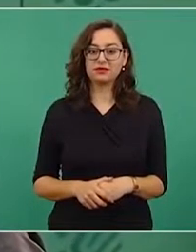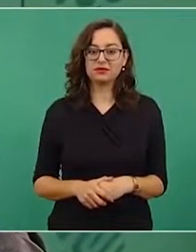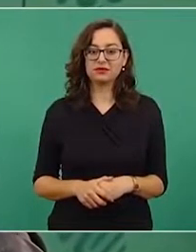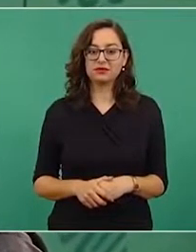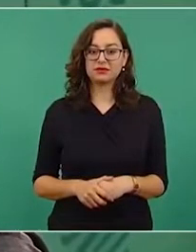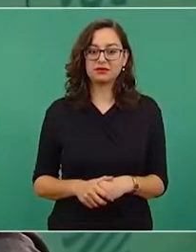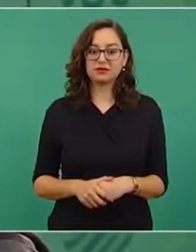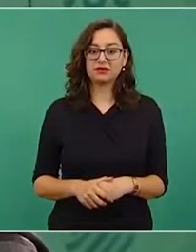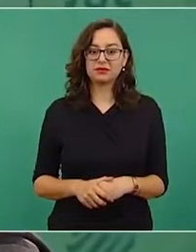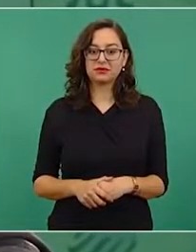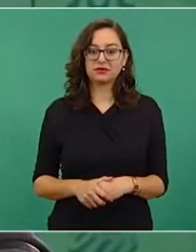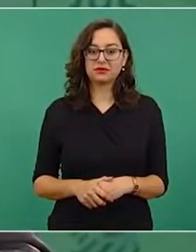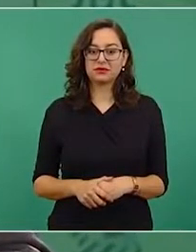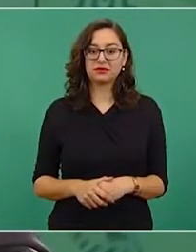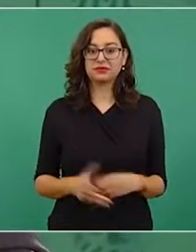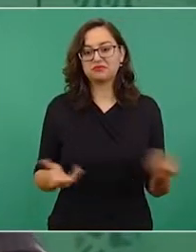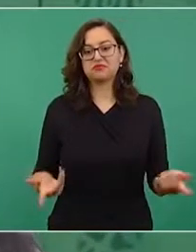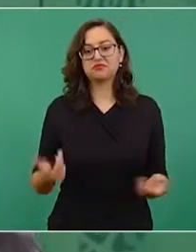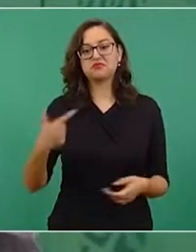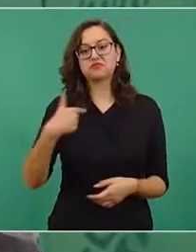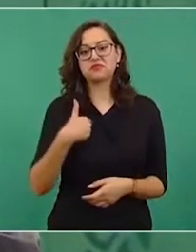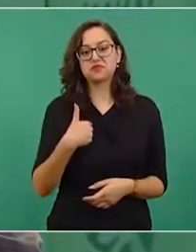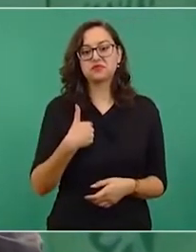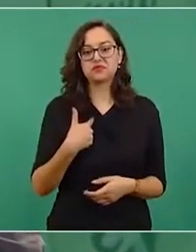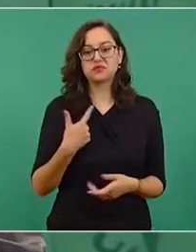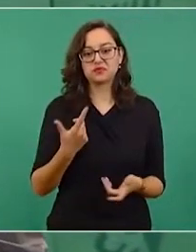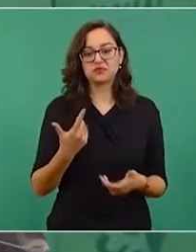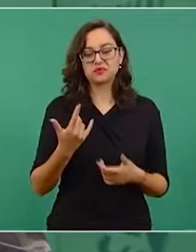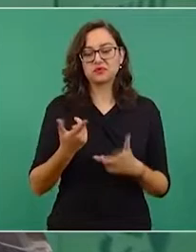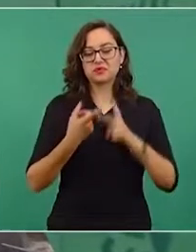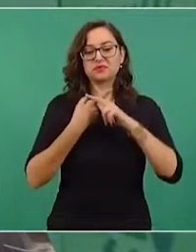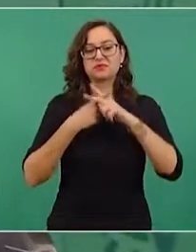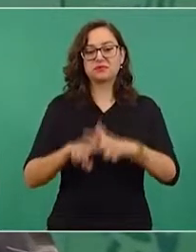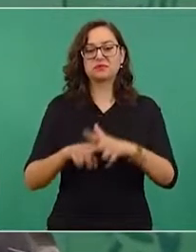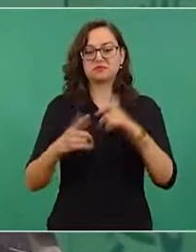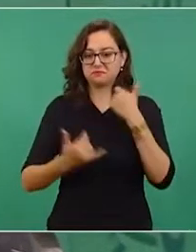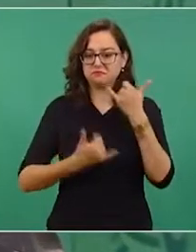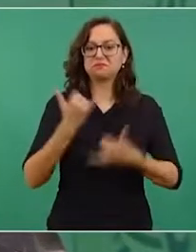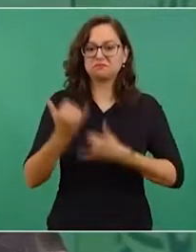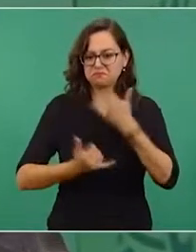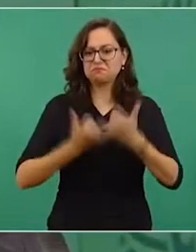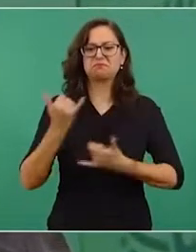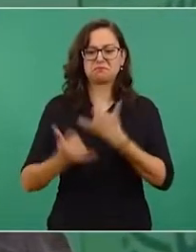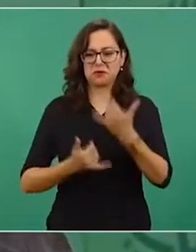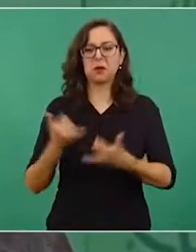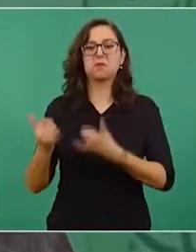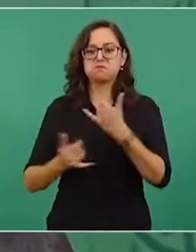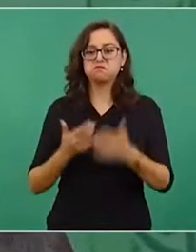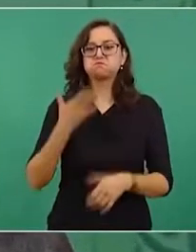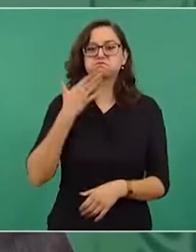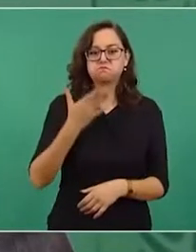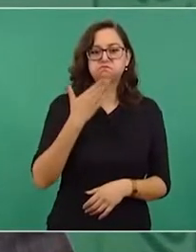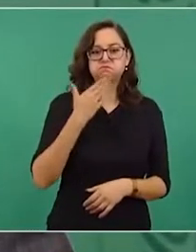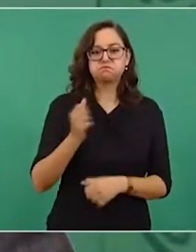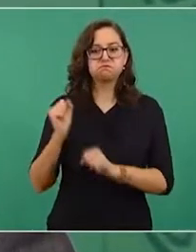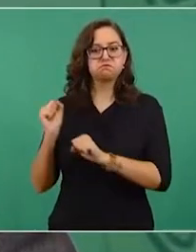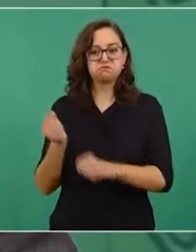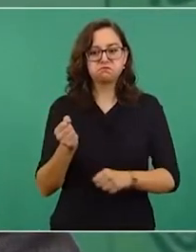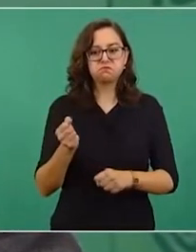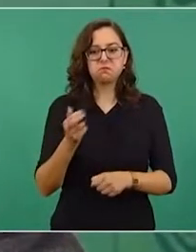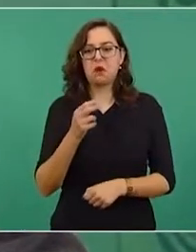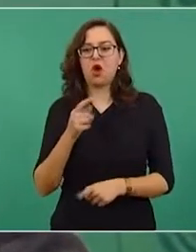Me puse a jugar primera base, todo muy bien, anoté una carrera,